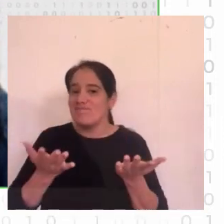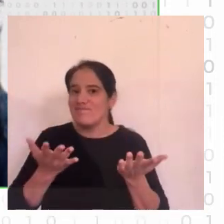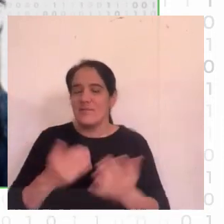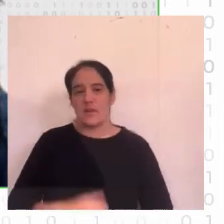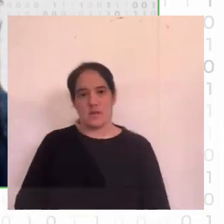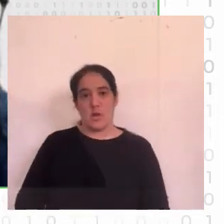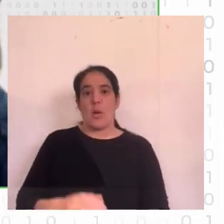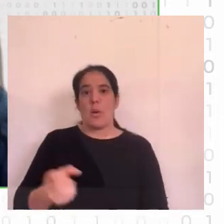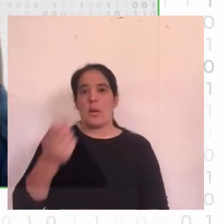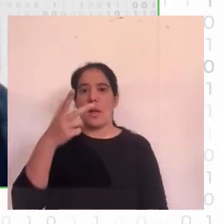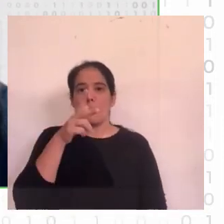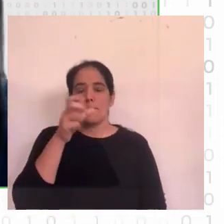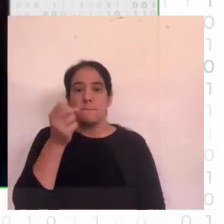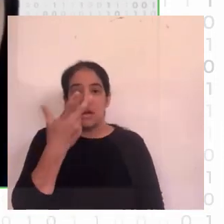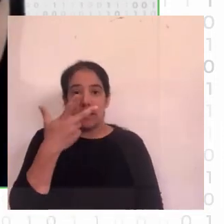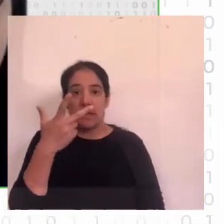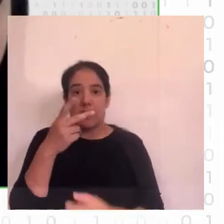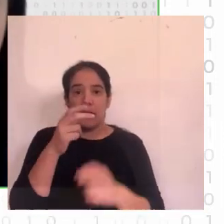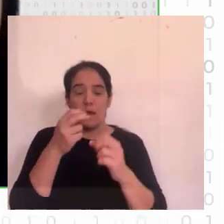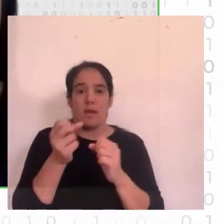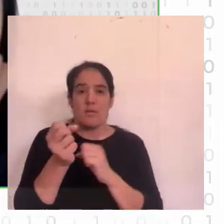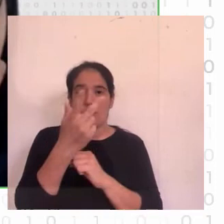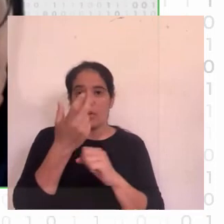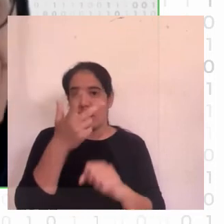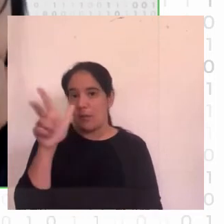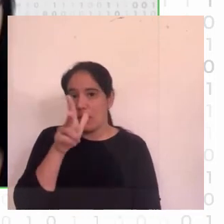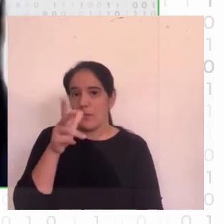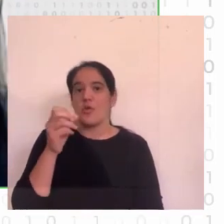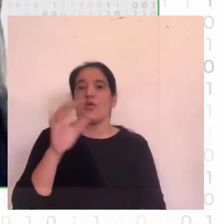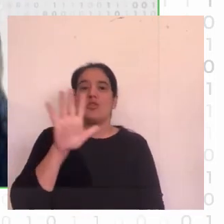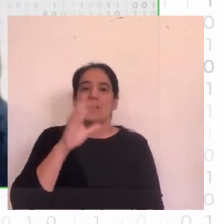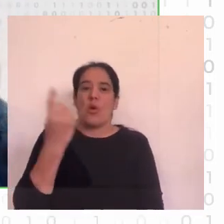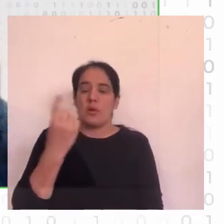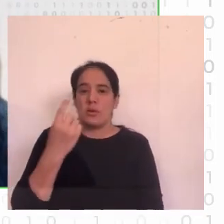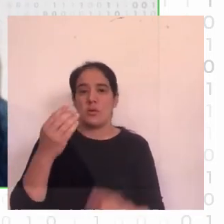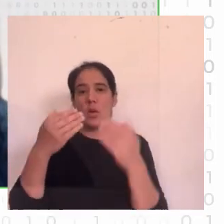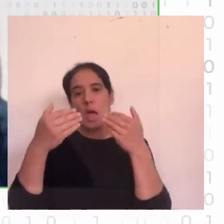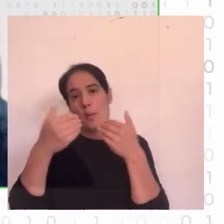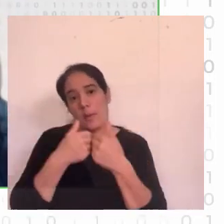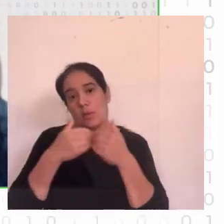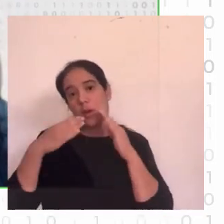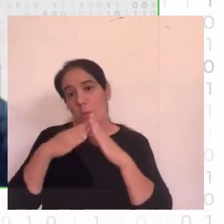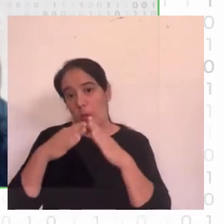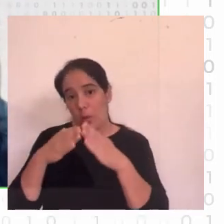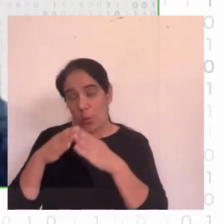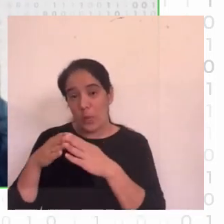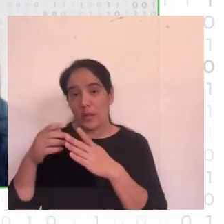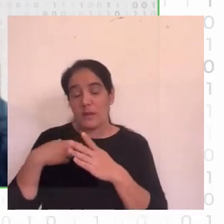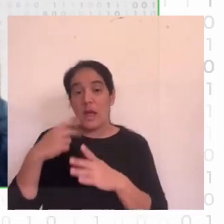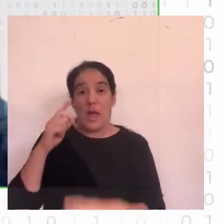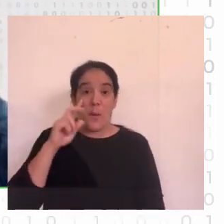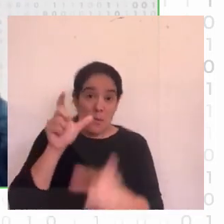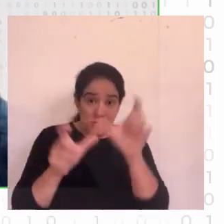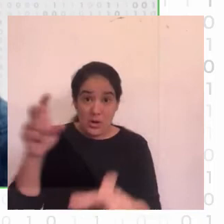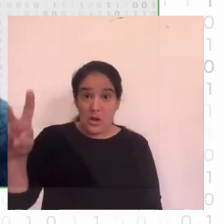y tenemos como unos cinco minutitos para preguntas que invitamos a la audiencia que nos está siguiendo por YouTube si tiene alguna